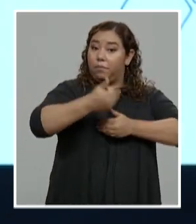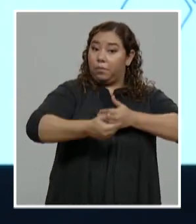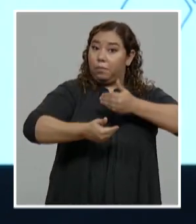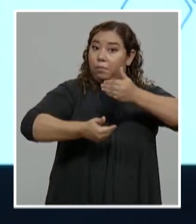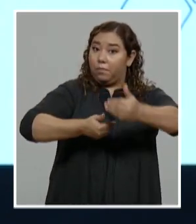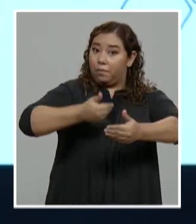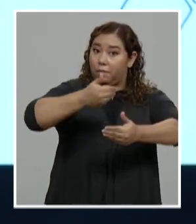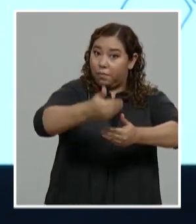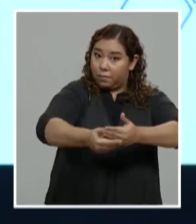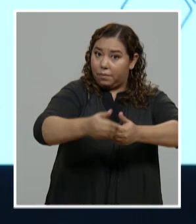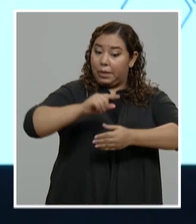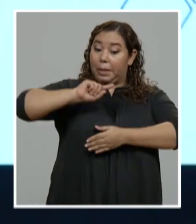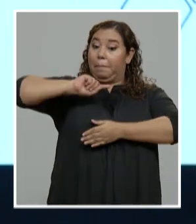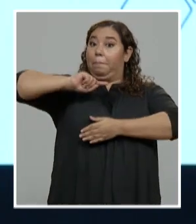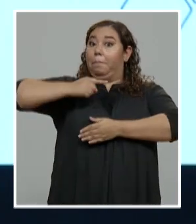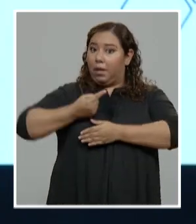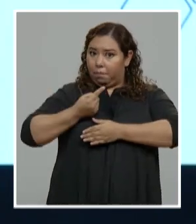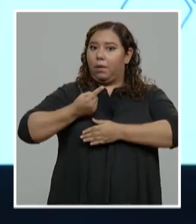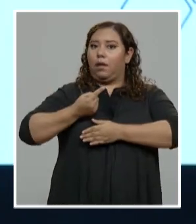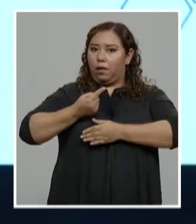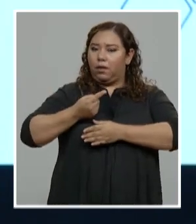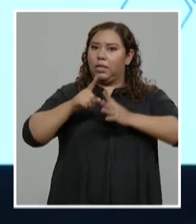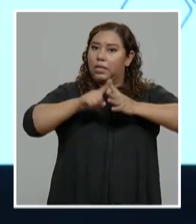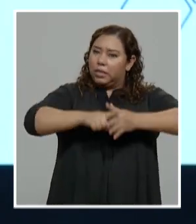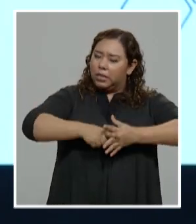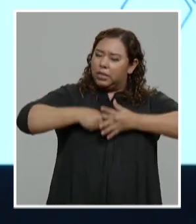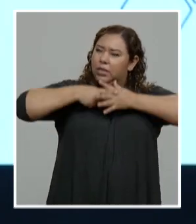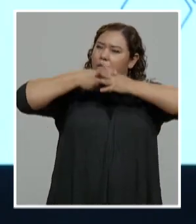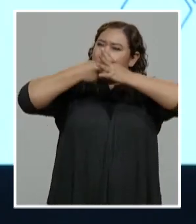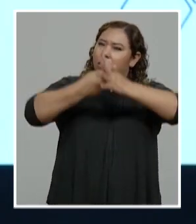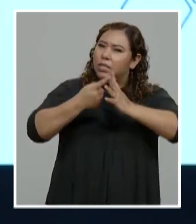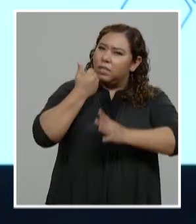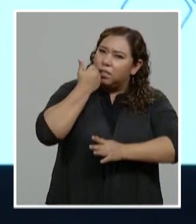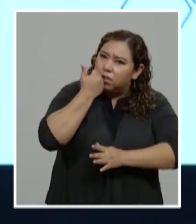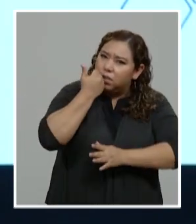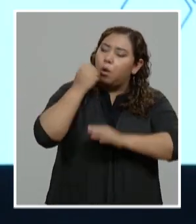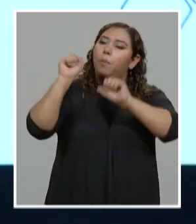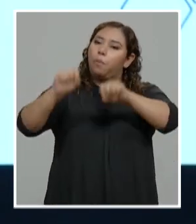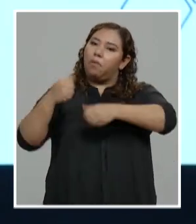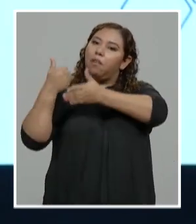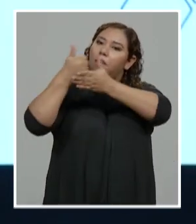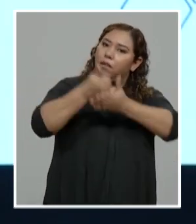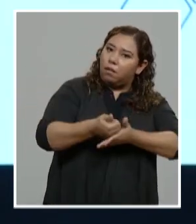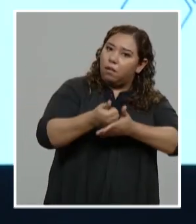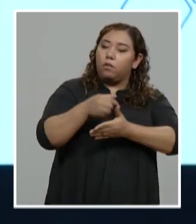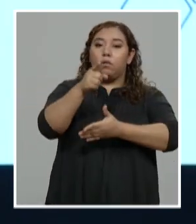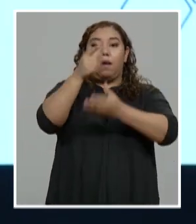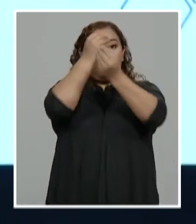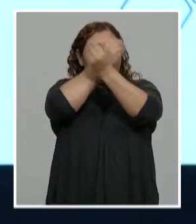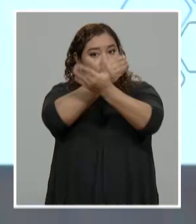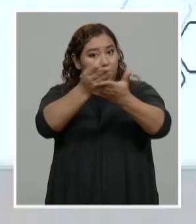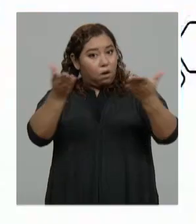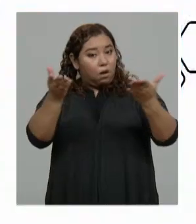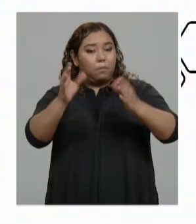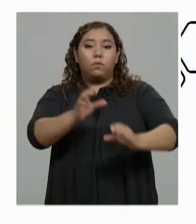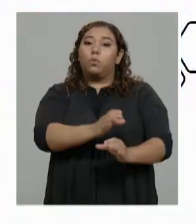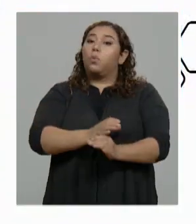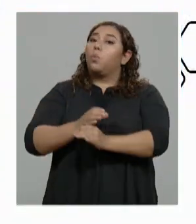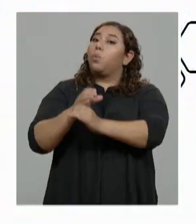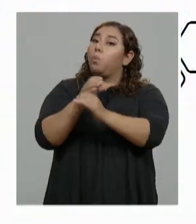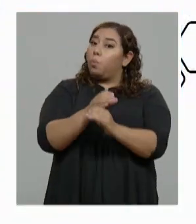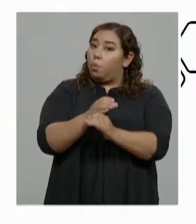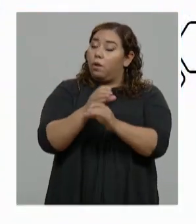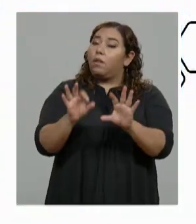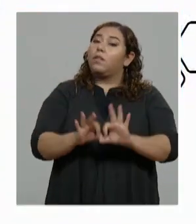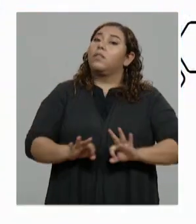enfermedad que es la vírica. Y por eso queremos mandarle este mensaje también de que los cuidados de bioseguridad son importantes